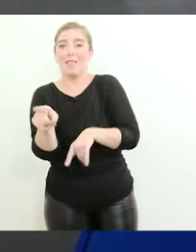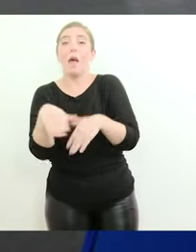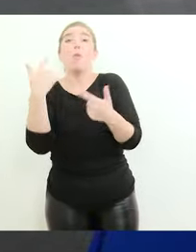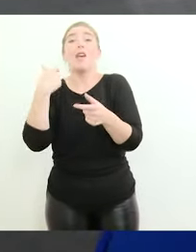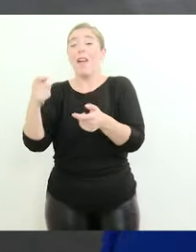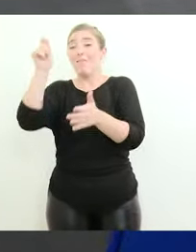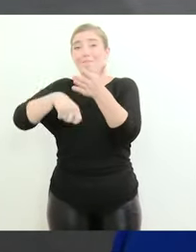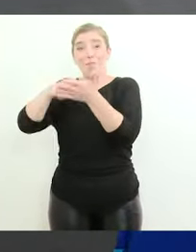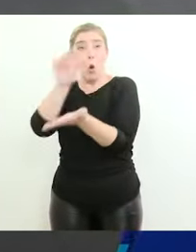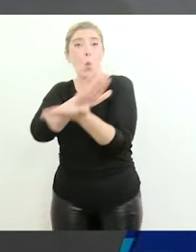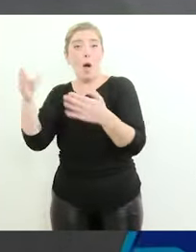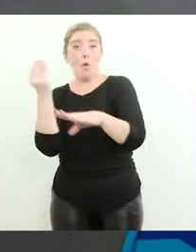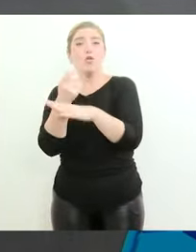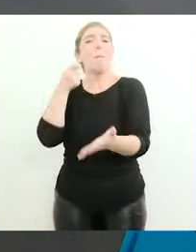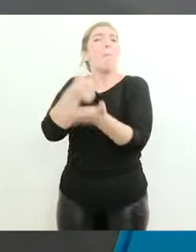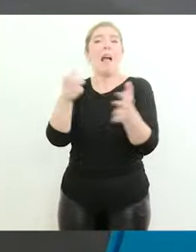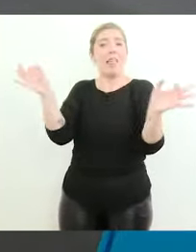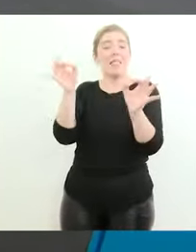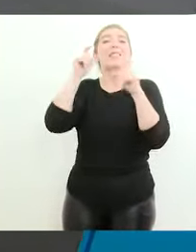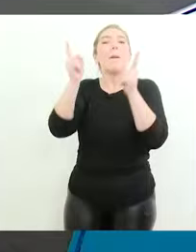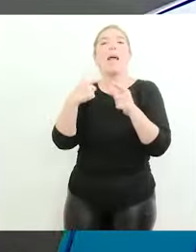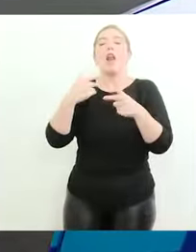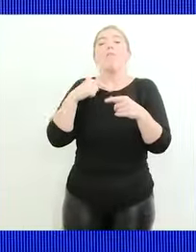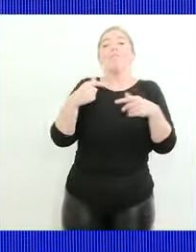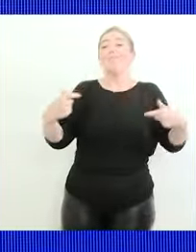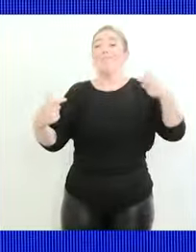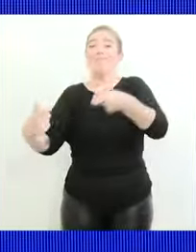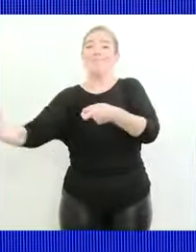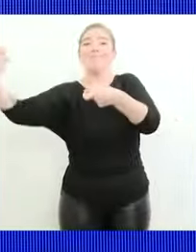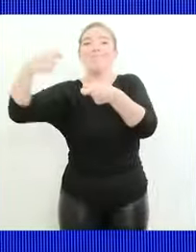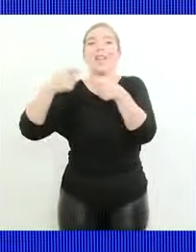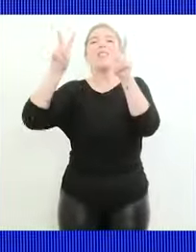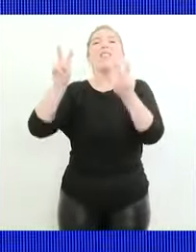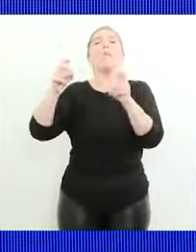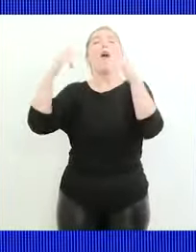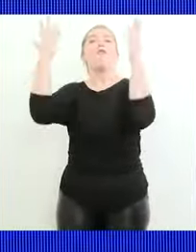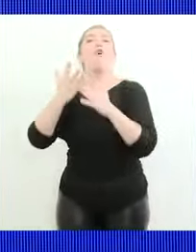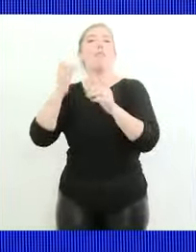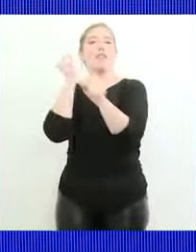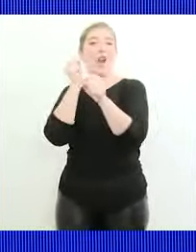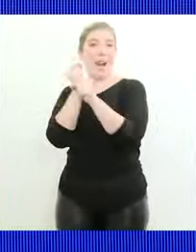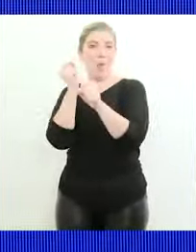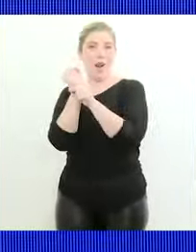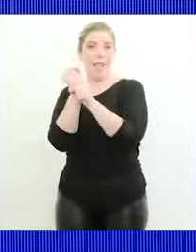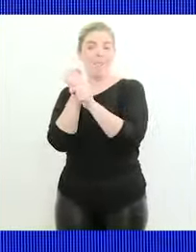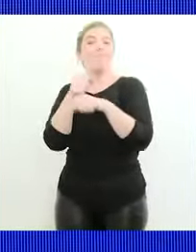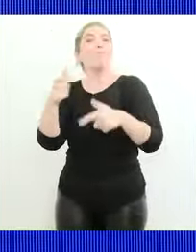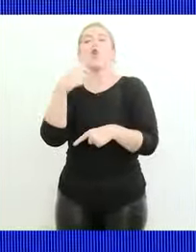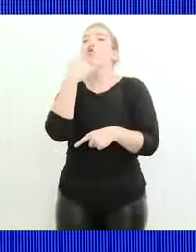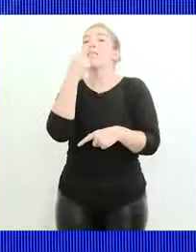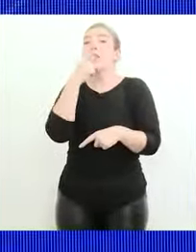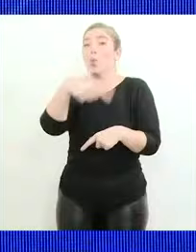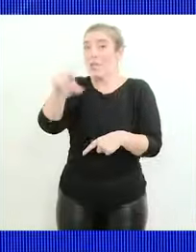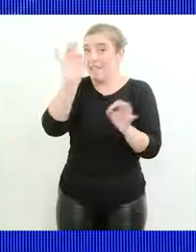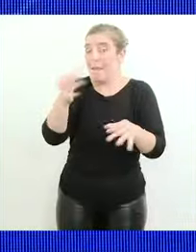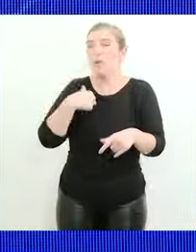y porque además compartimos la inversión en capacitación laboral que es lo otro que tenemos que hacer yo no sé si ustedes saben yo tomé la decisión